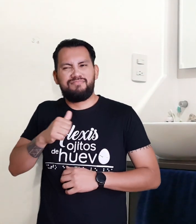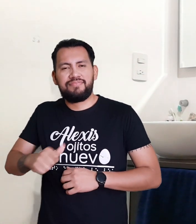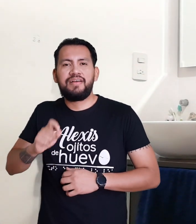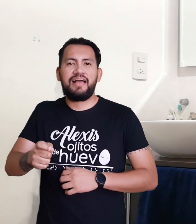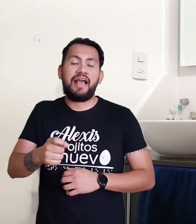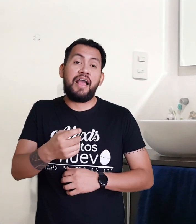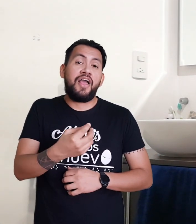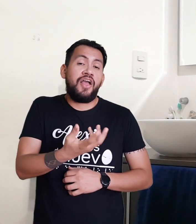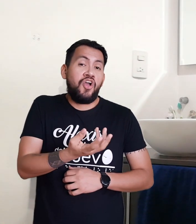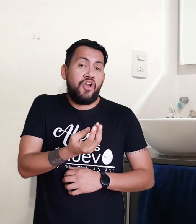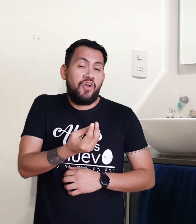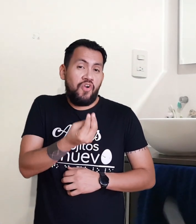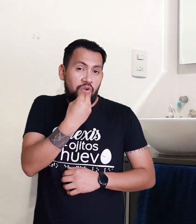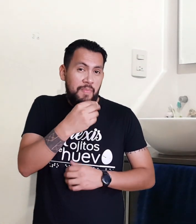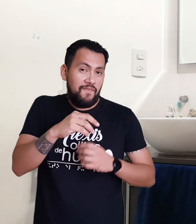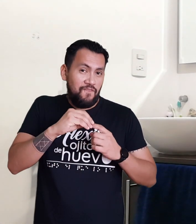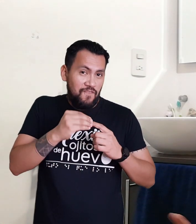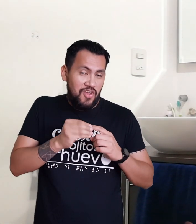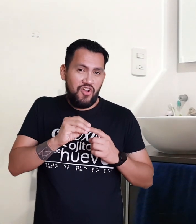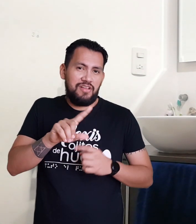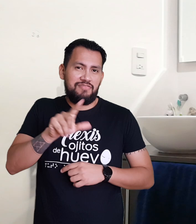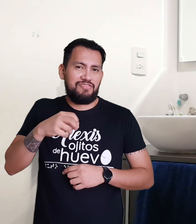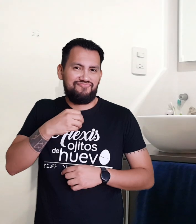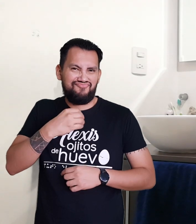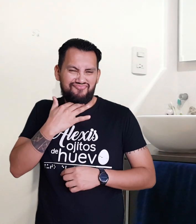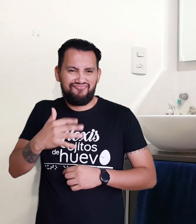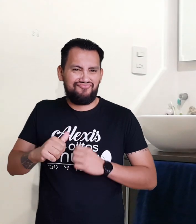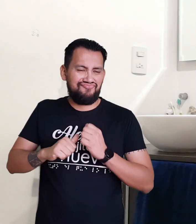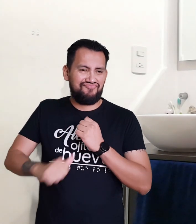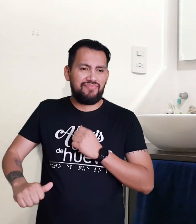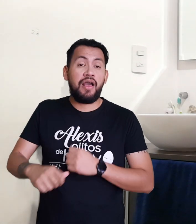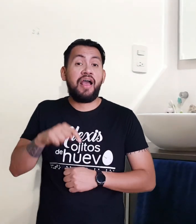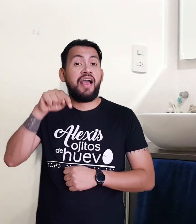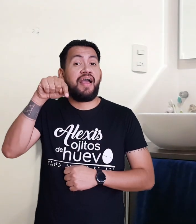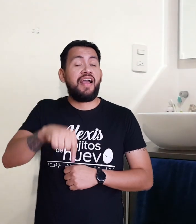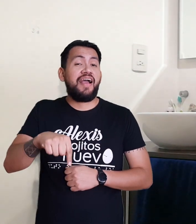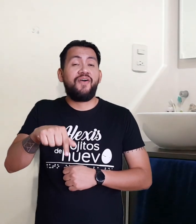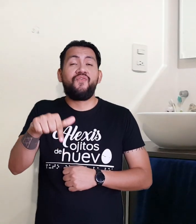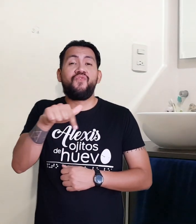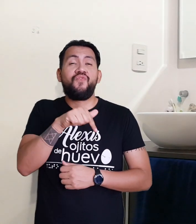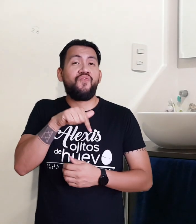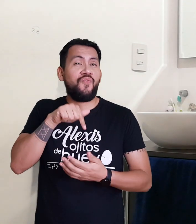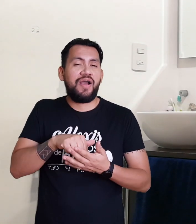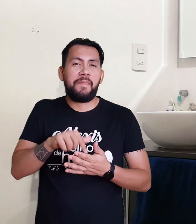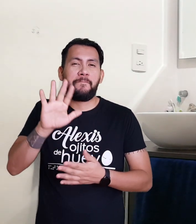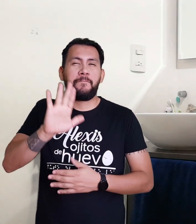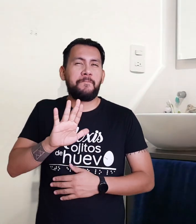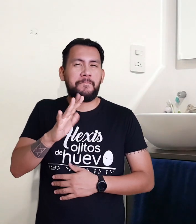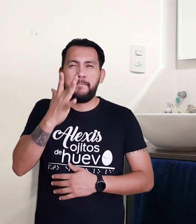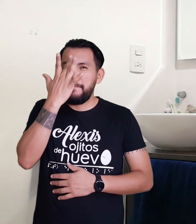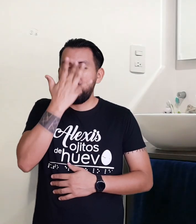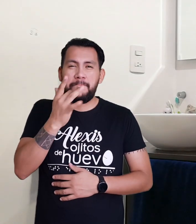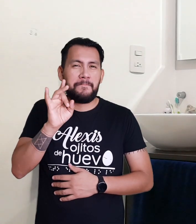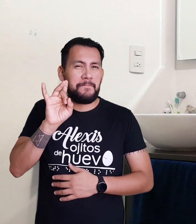Creaciones artísticas Y aparte Bueno Las más creaciones Lojuyosas Porque después De una buena caquita Pero de repente Como que Como que sin querer No te se le pica